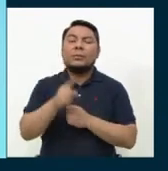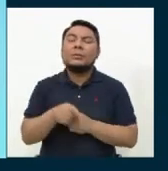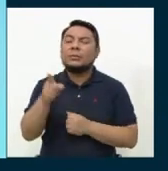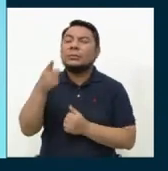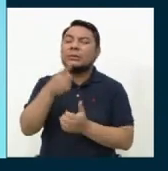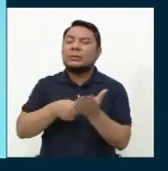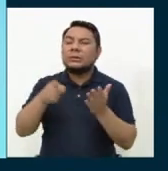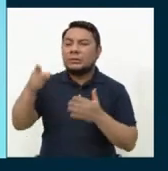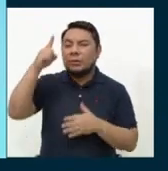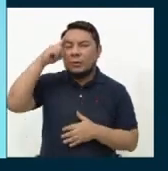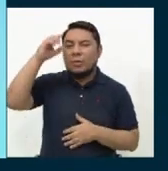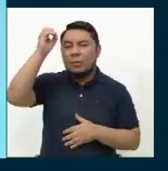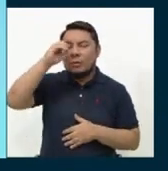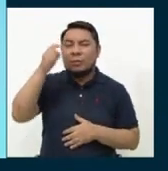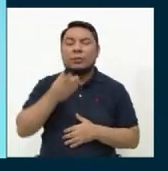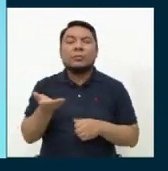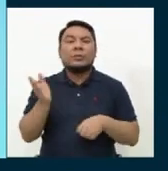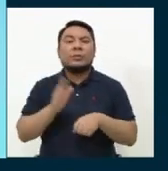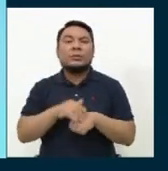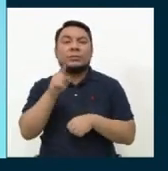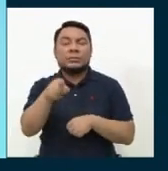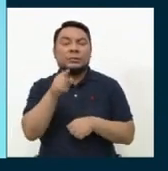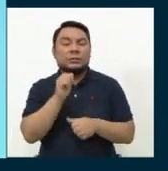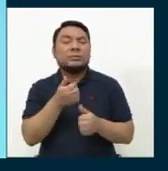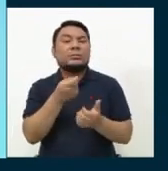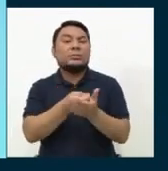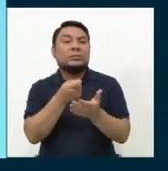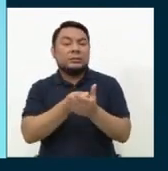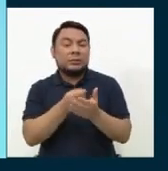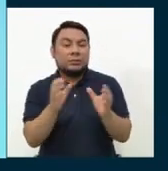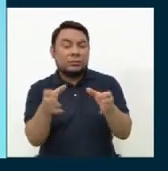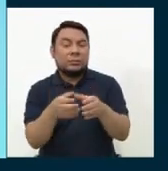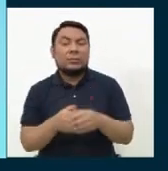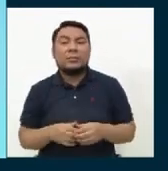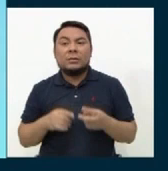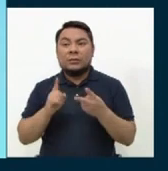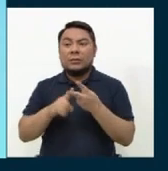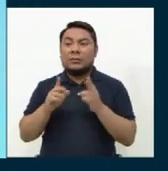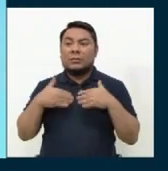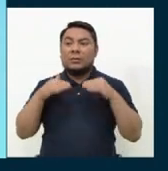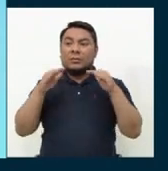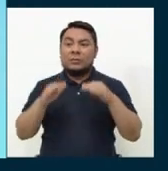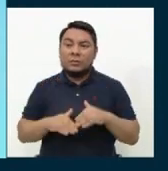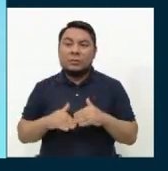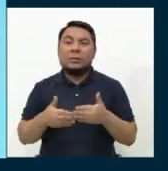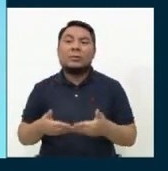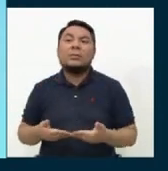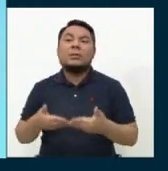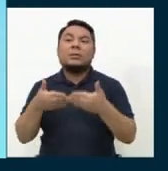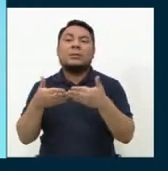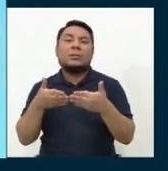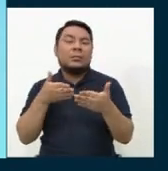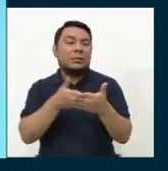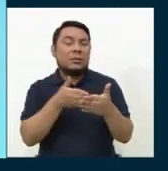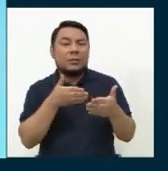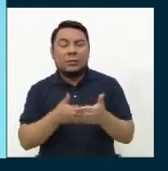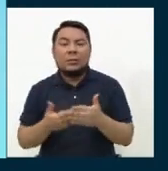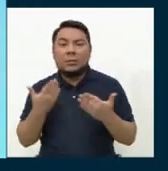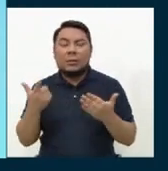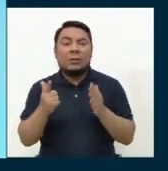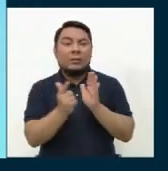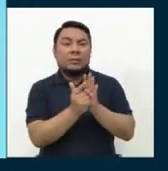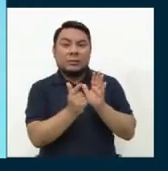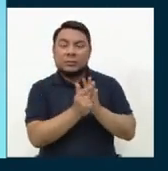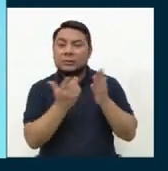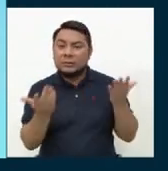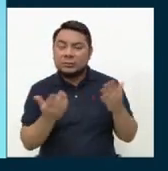opina usted sobre los impuestos selectivos? Número dos, ¿es posible reducir las barreras burocráticas para el legislativo?